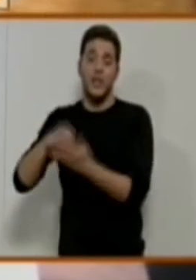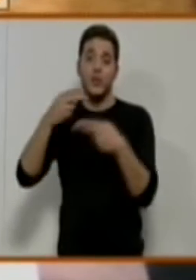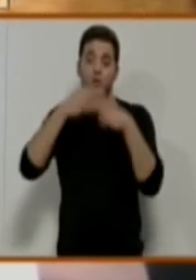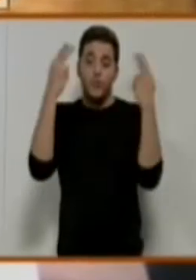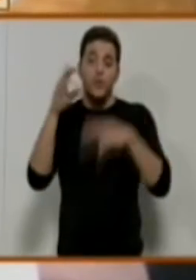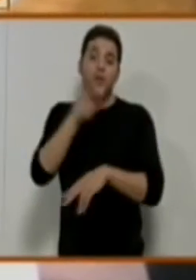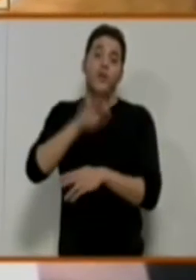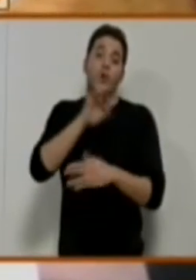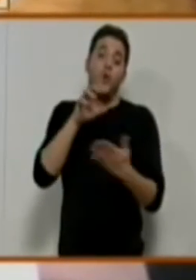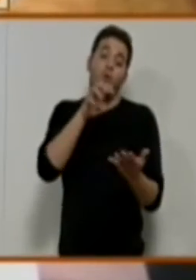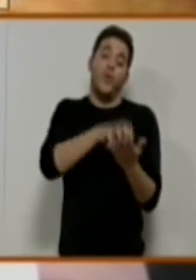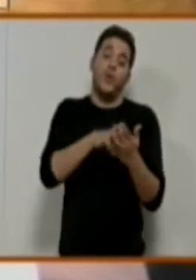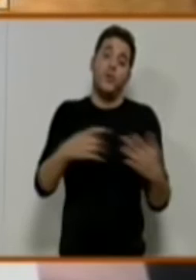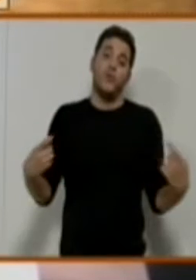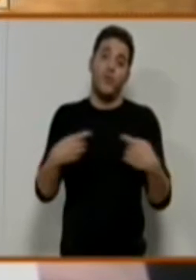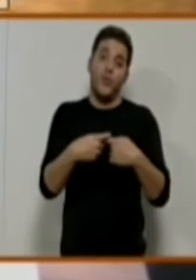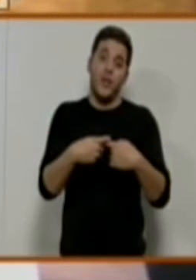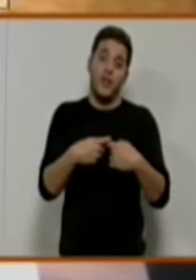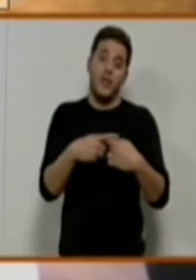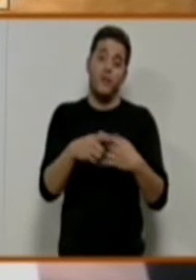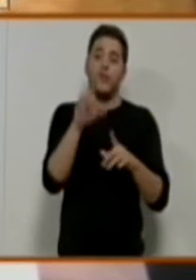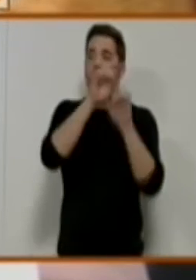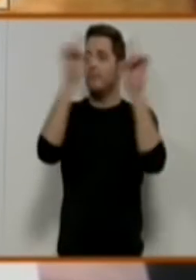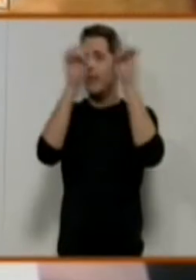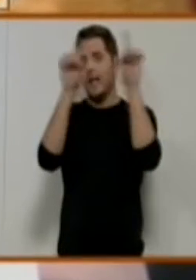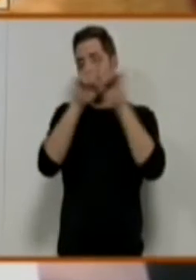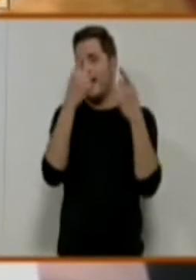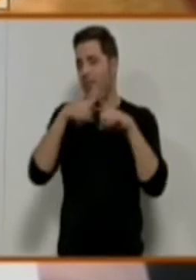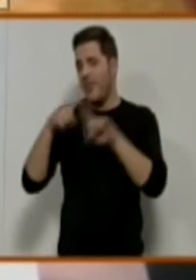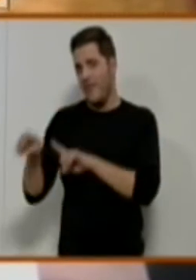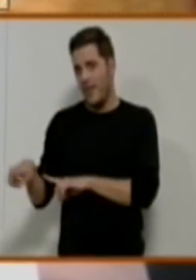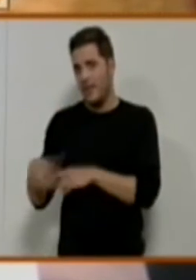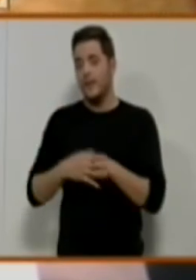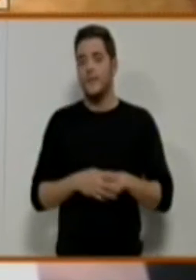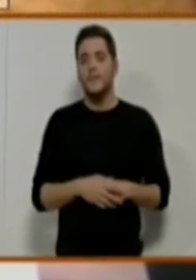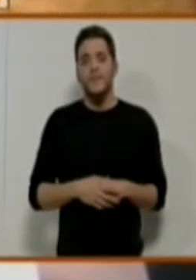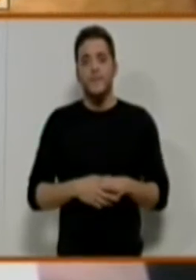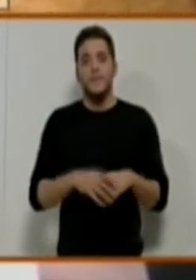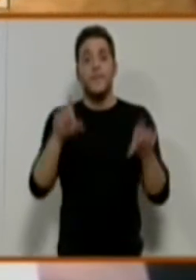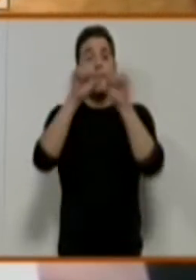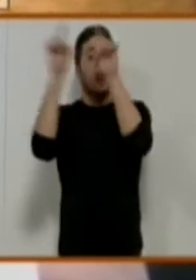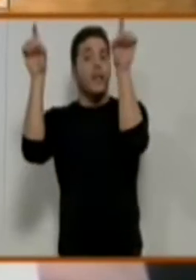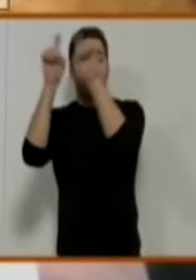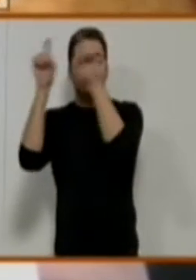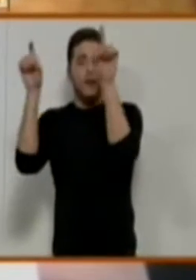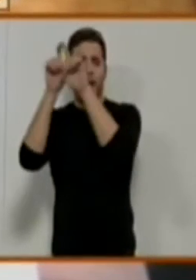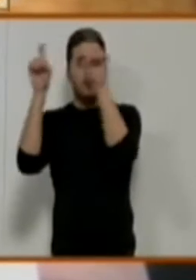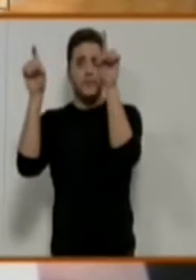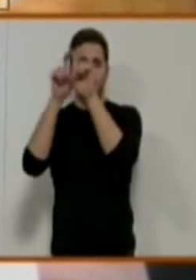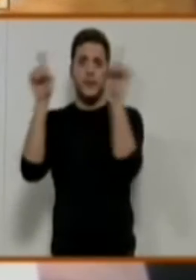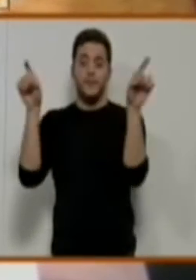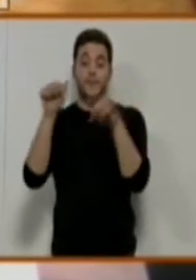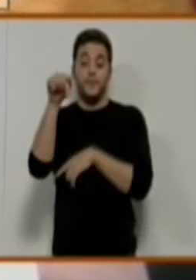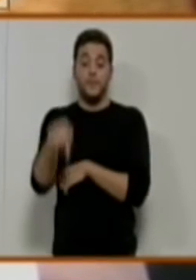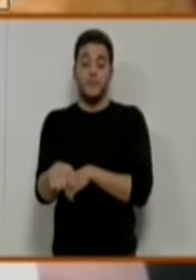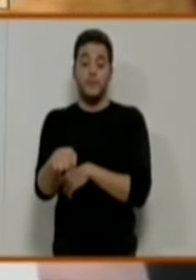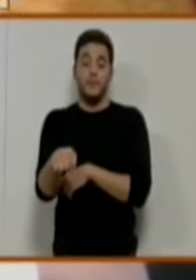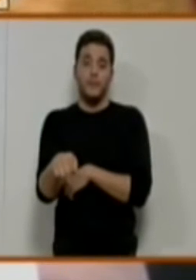concertados con distintas entidades. Las entidades que han optado a proyectos para